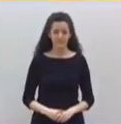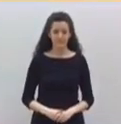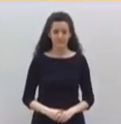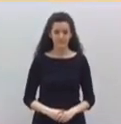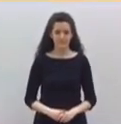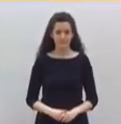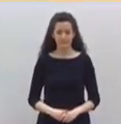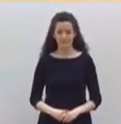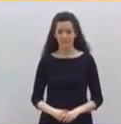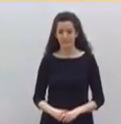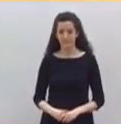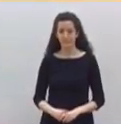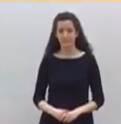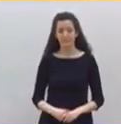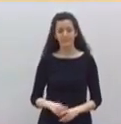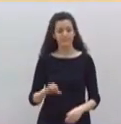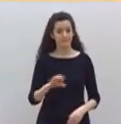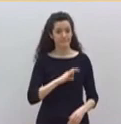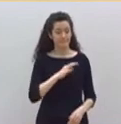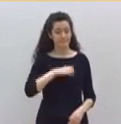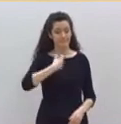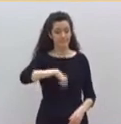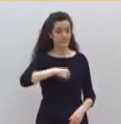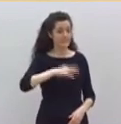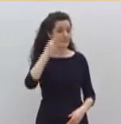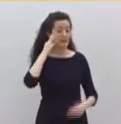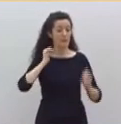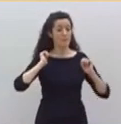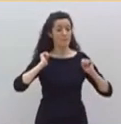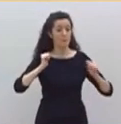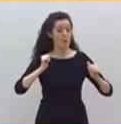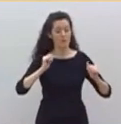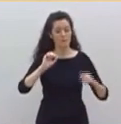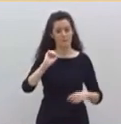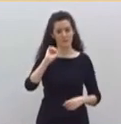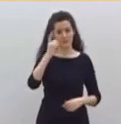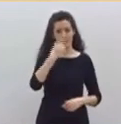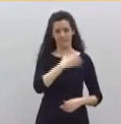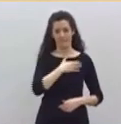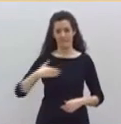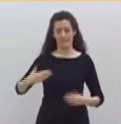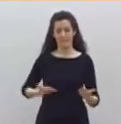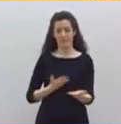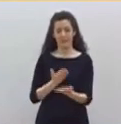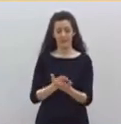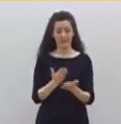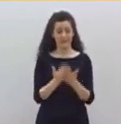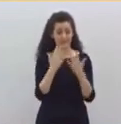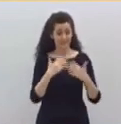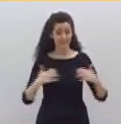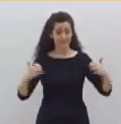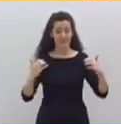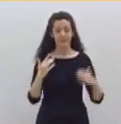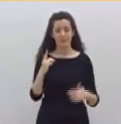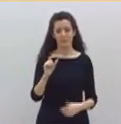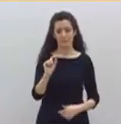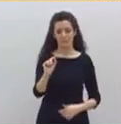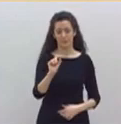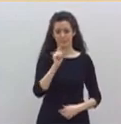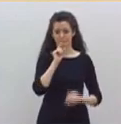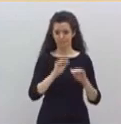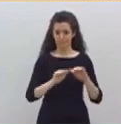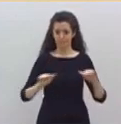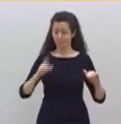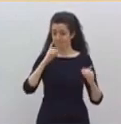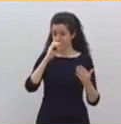Señora Presidenta, antes de empezar, me gustaría solicitar formalmente que la Cámara guarde un minuto de silencio en honor de las 22.000